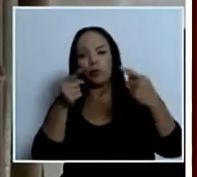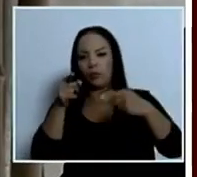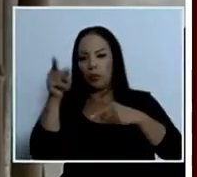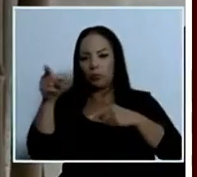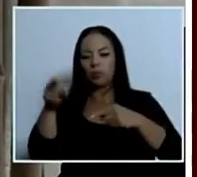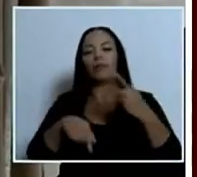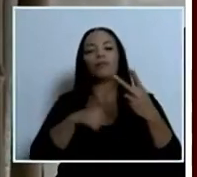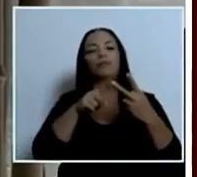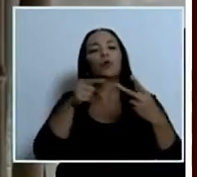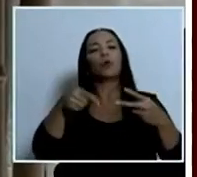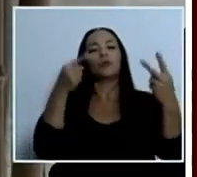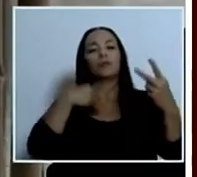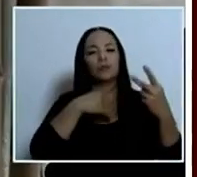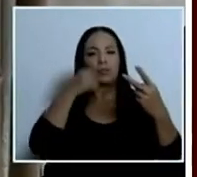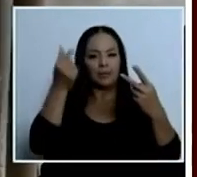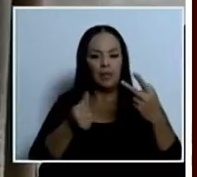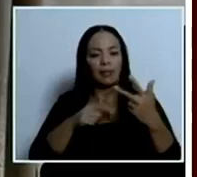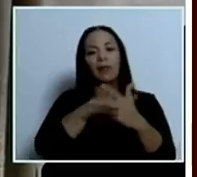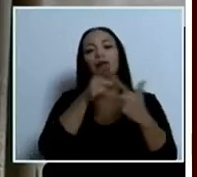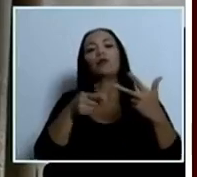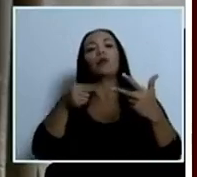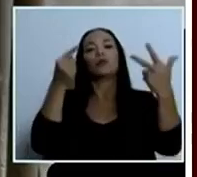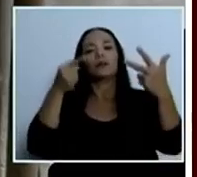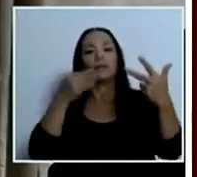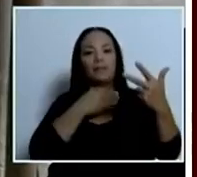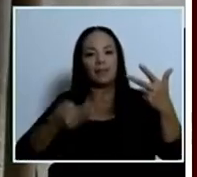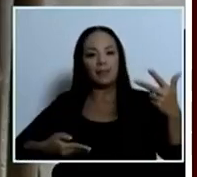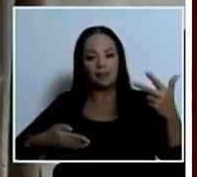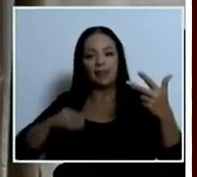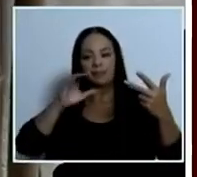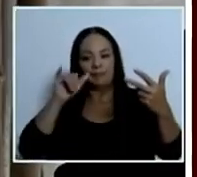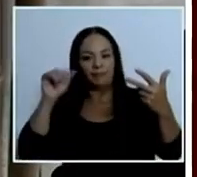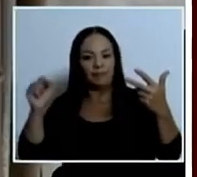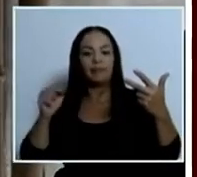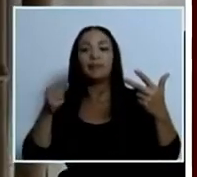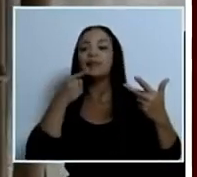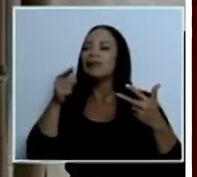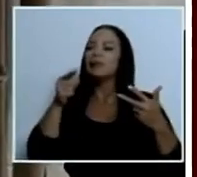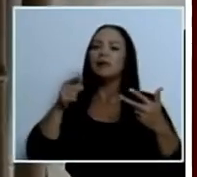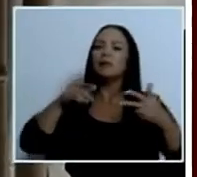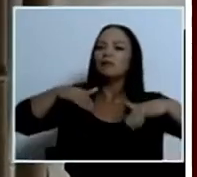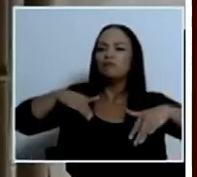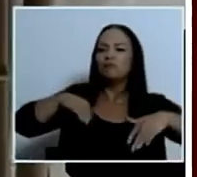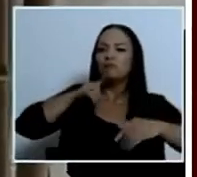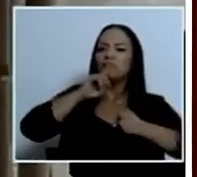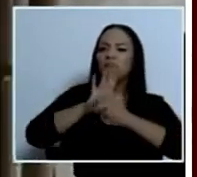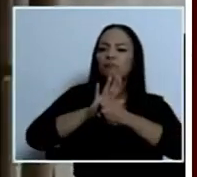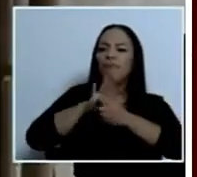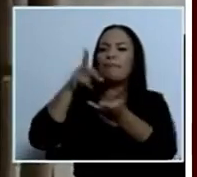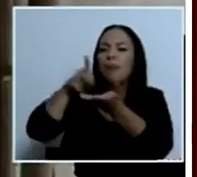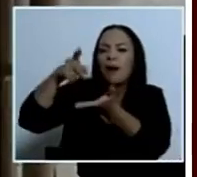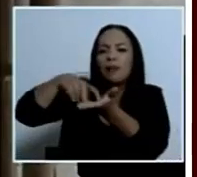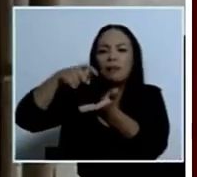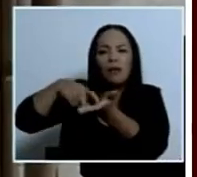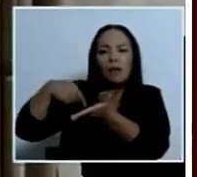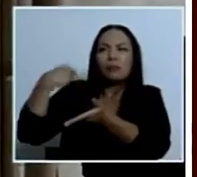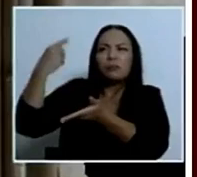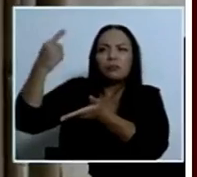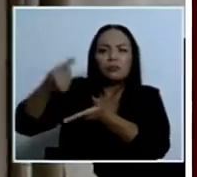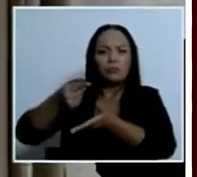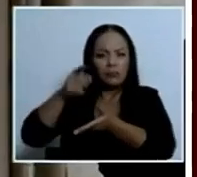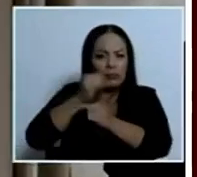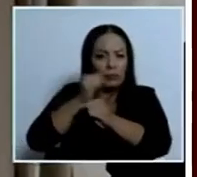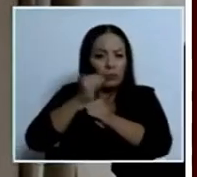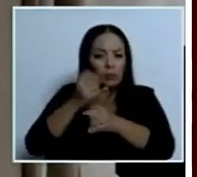Ministro de Hacienda Noguiacosi en contra de la Presidenta Ejecutiva de la Caja alegando un incumplimiento en el pago de la deuda histórica que tiene el Estado con esta institución de